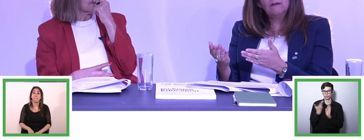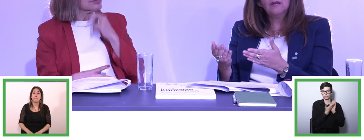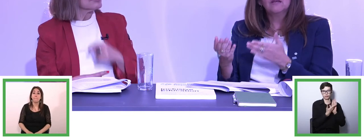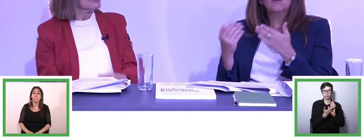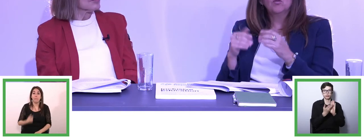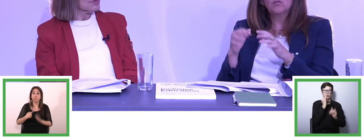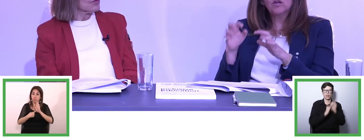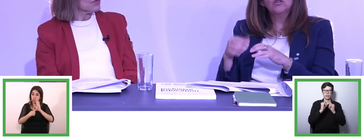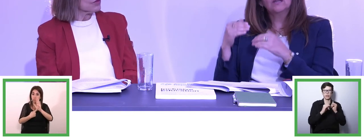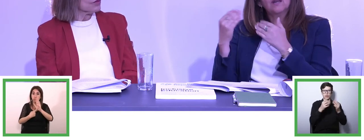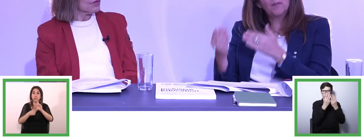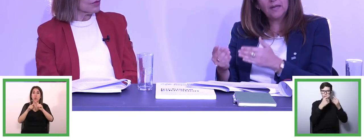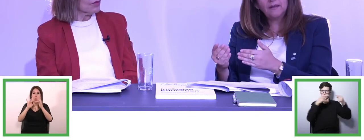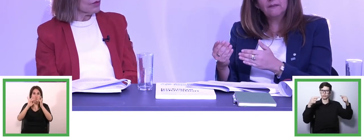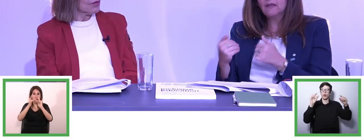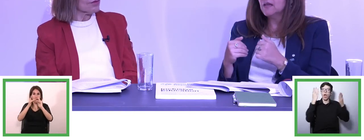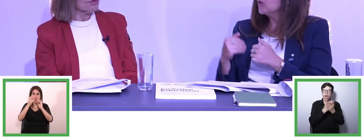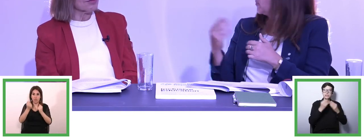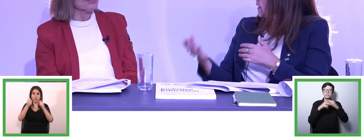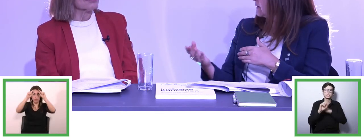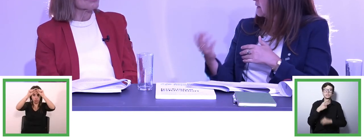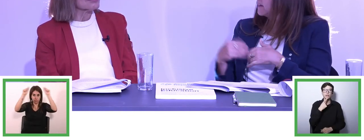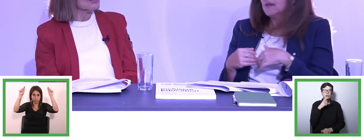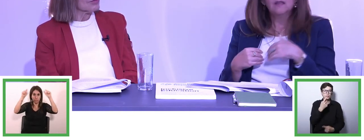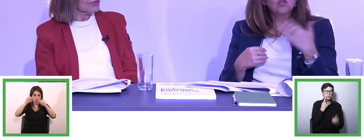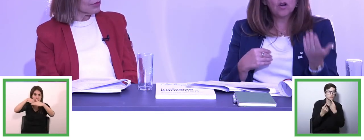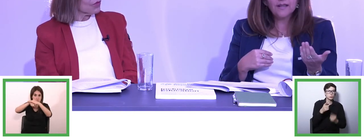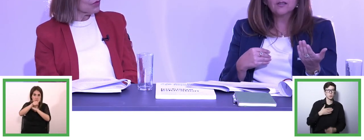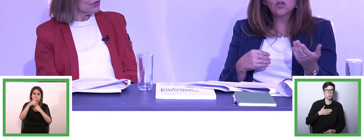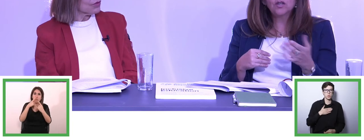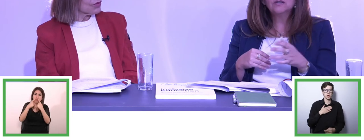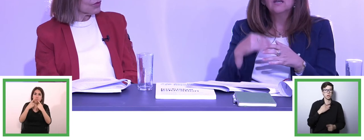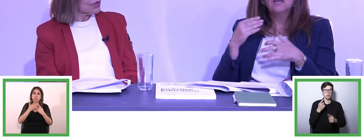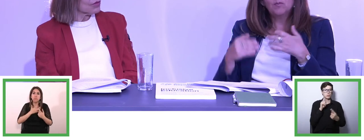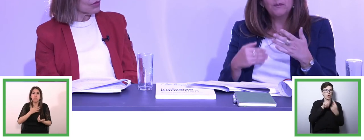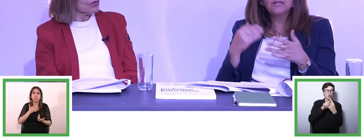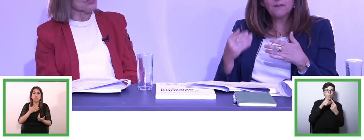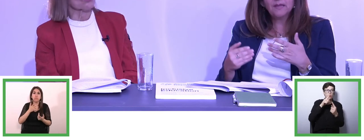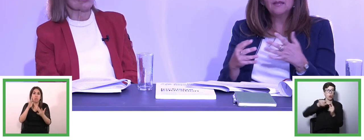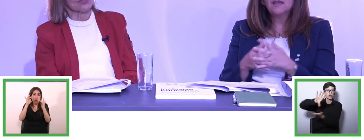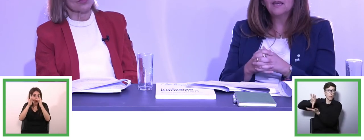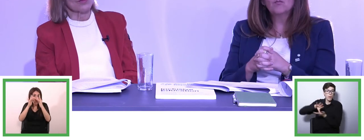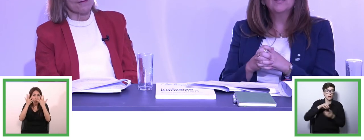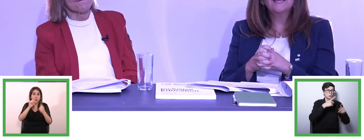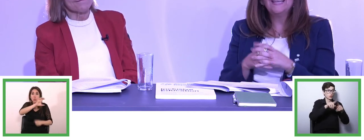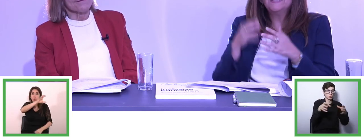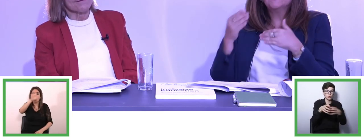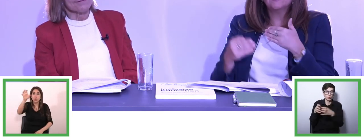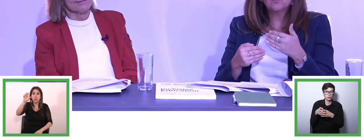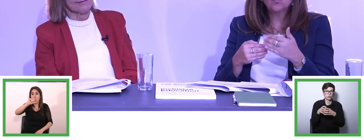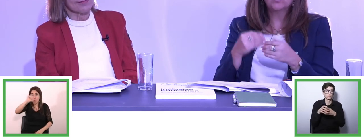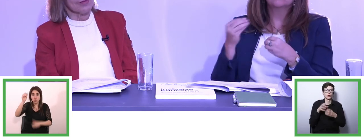disponible donde pueden contactar a pares de otros países de otras organizaciones y precisamente poder